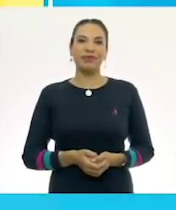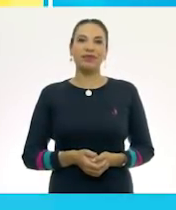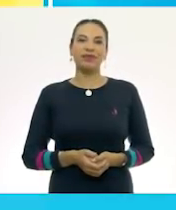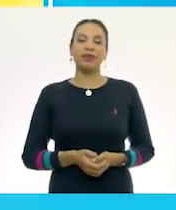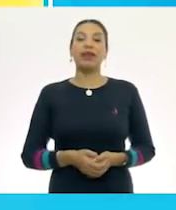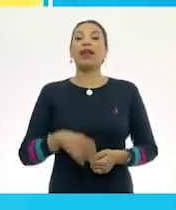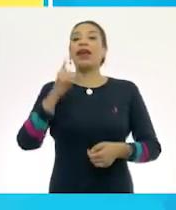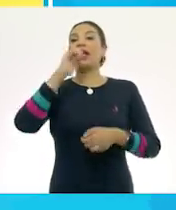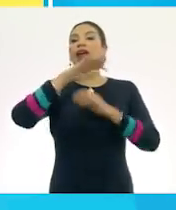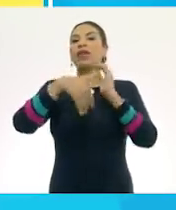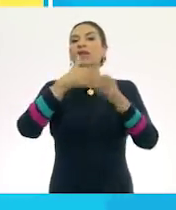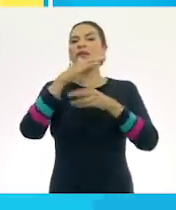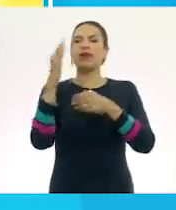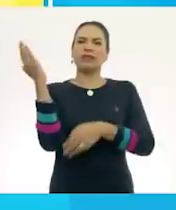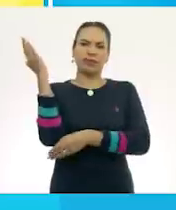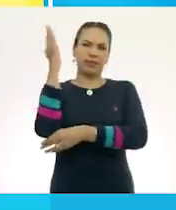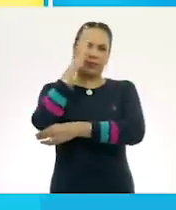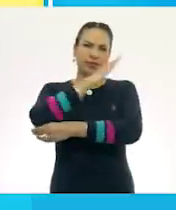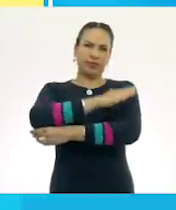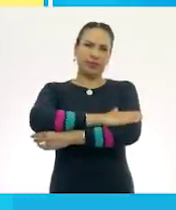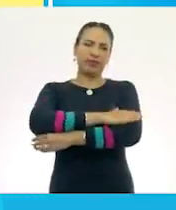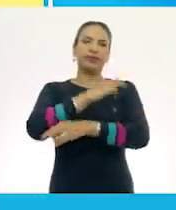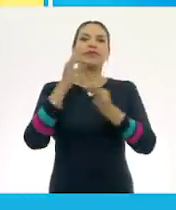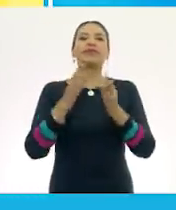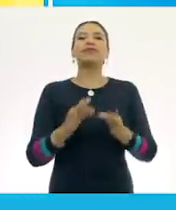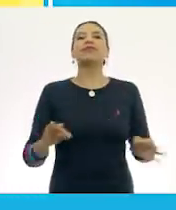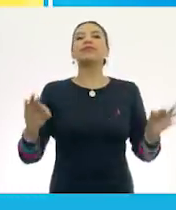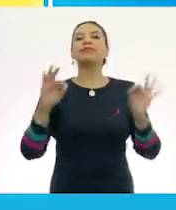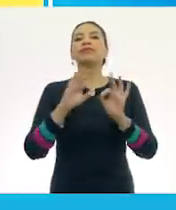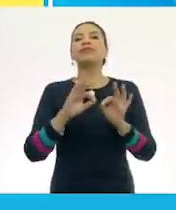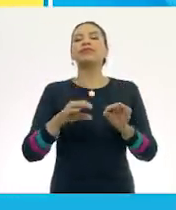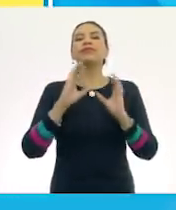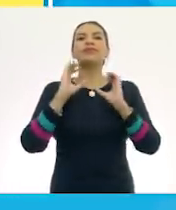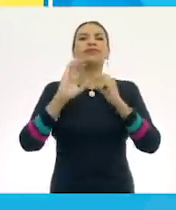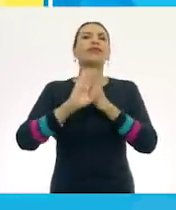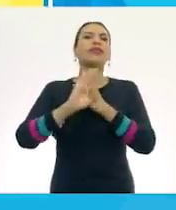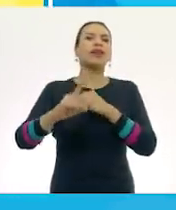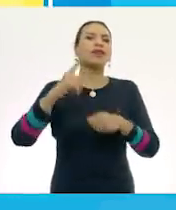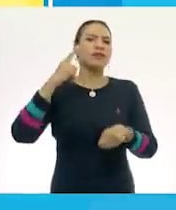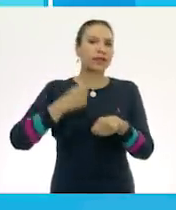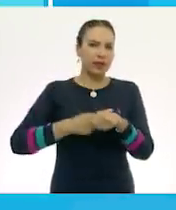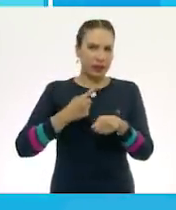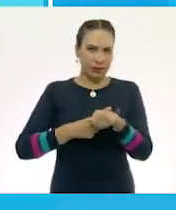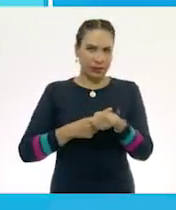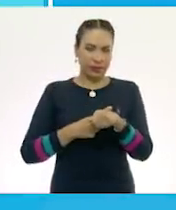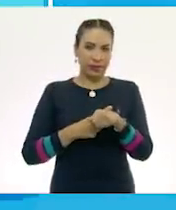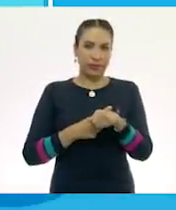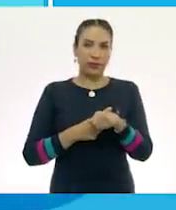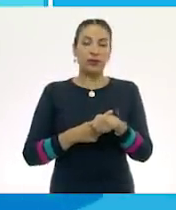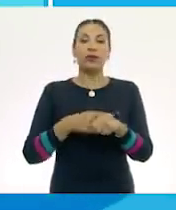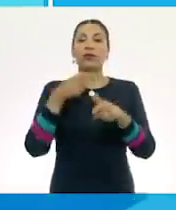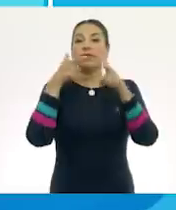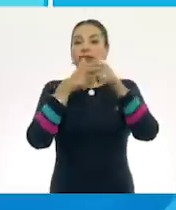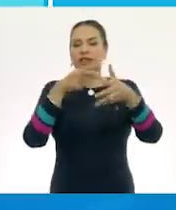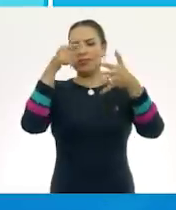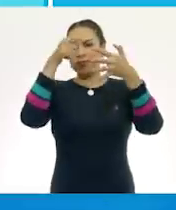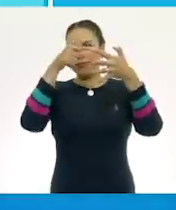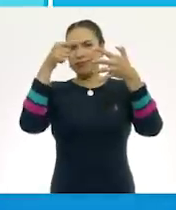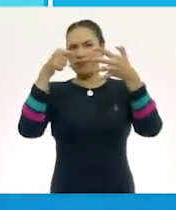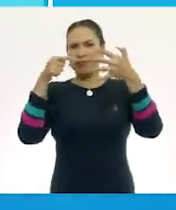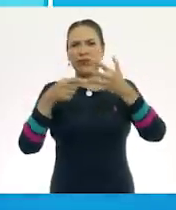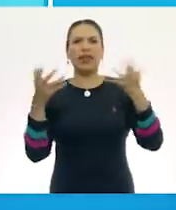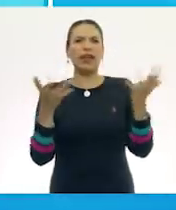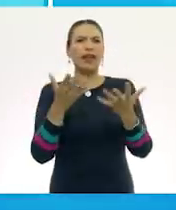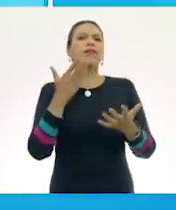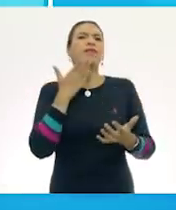Lavarnos las manos varias veces al día es importante para prevenir cualquier enfermedad. Sigue estos pasos para